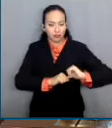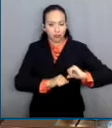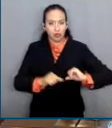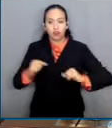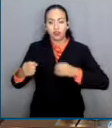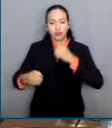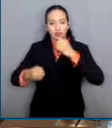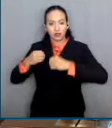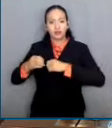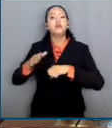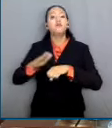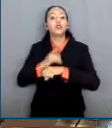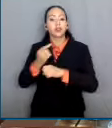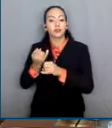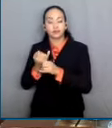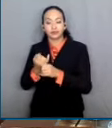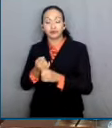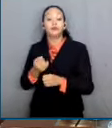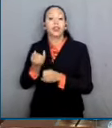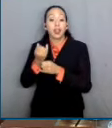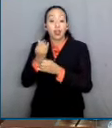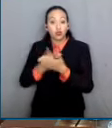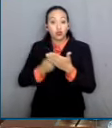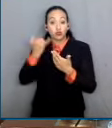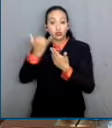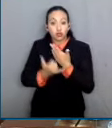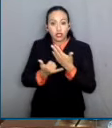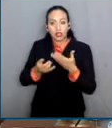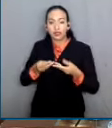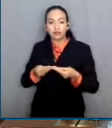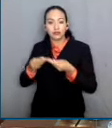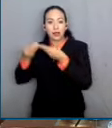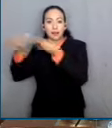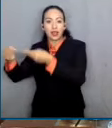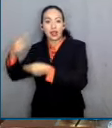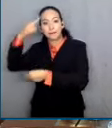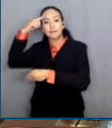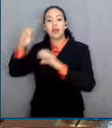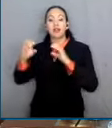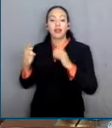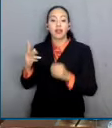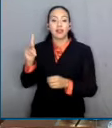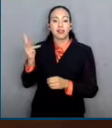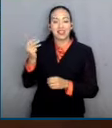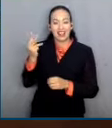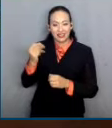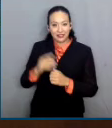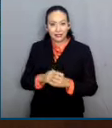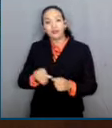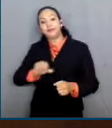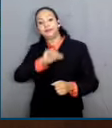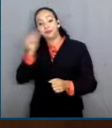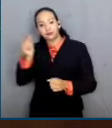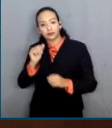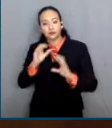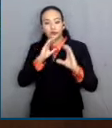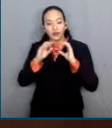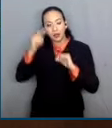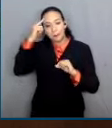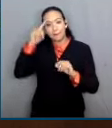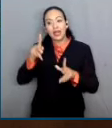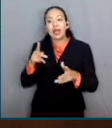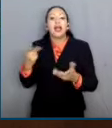filtración de sus dos proyectos a los medios de comunicación y a las partes de dichos litigios. Para el canal del Poder